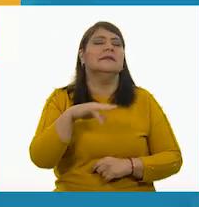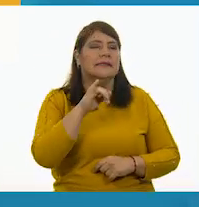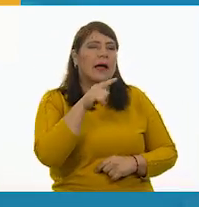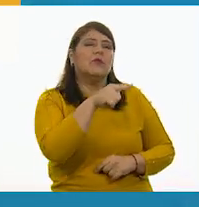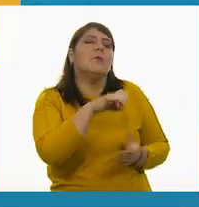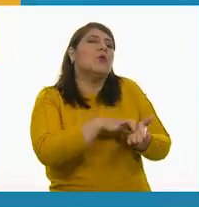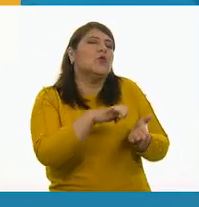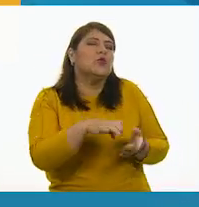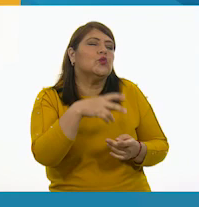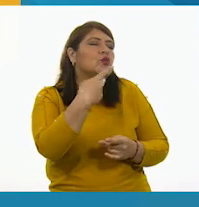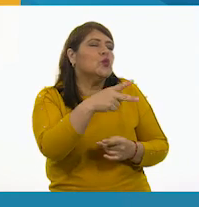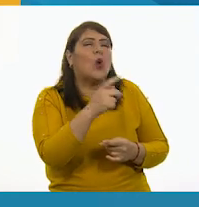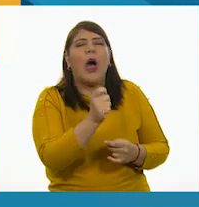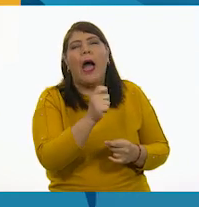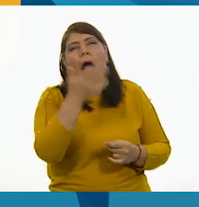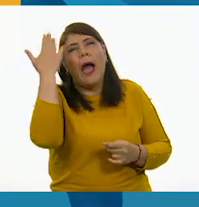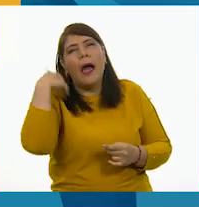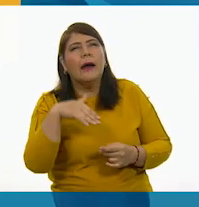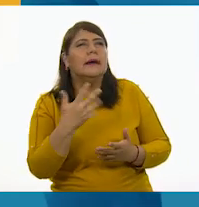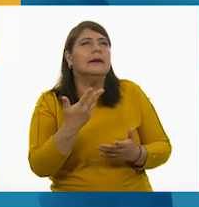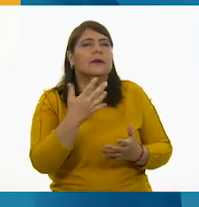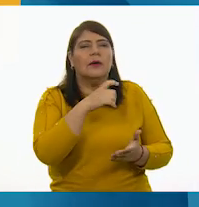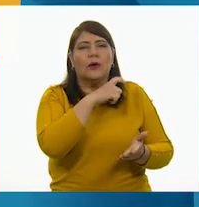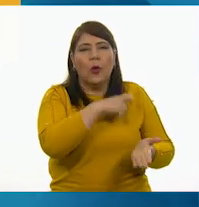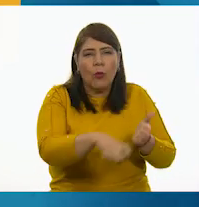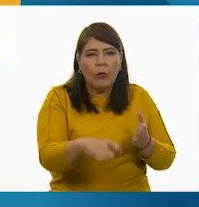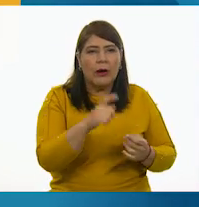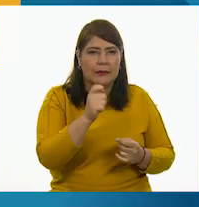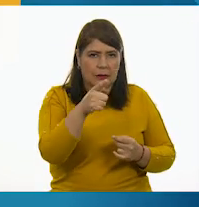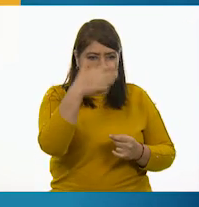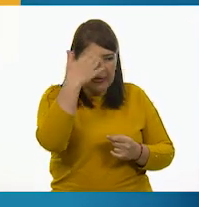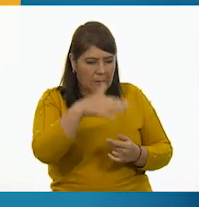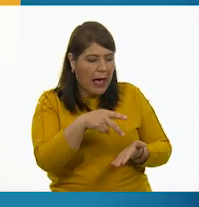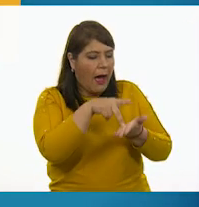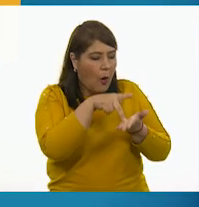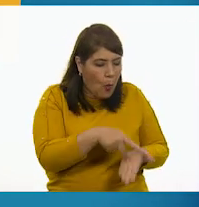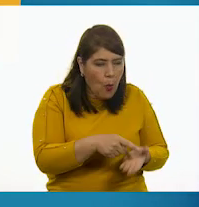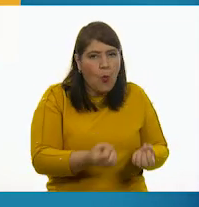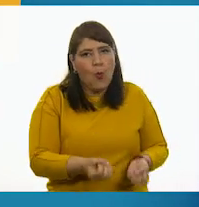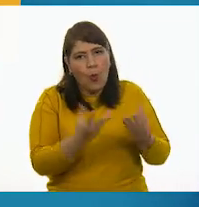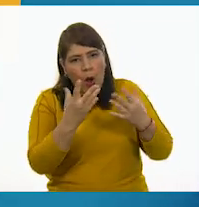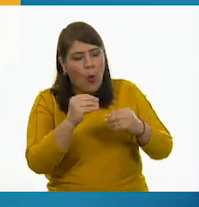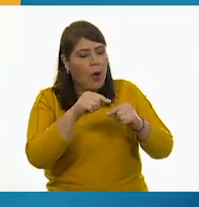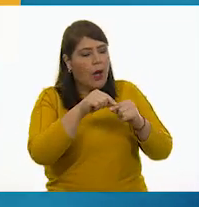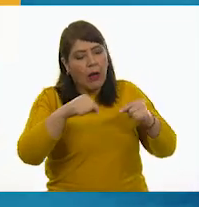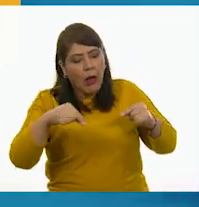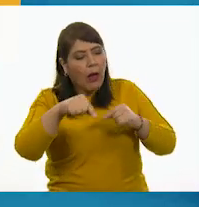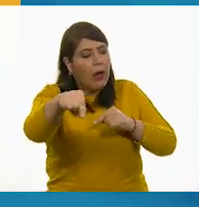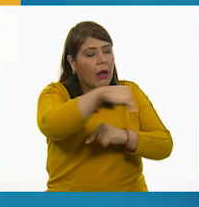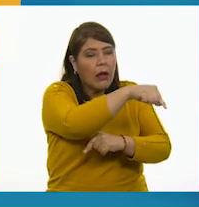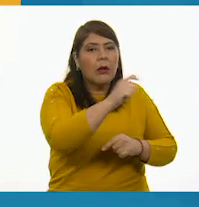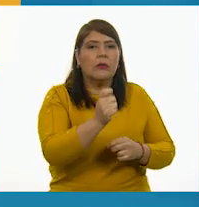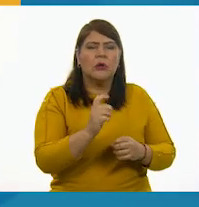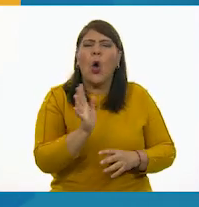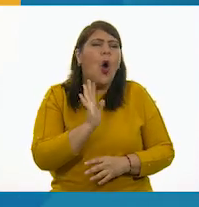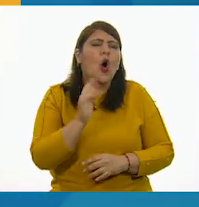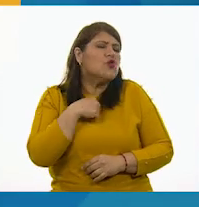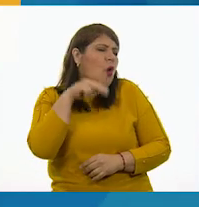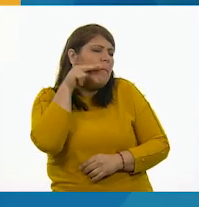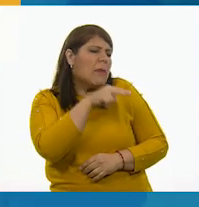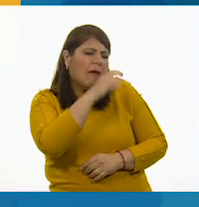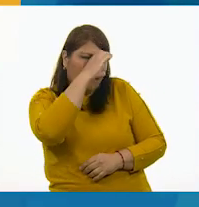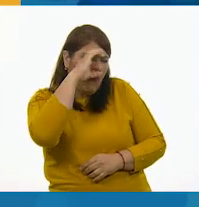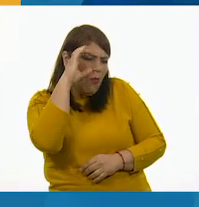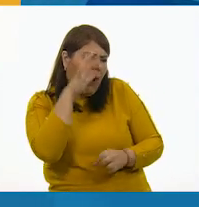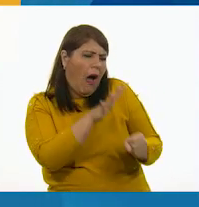tu producto, este, ¿te fijaste cuánto medía, cuánto pesaba? Pues, no, pero es que yo vi la foto y se